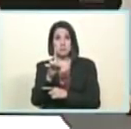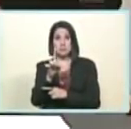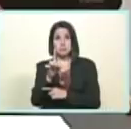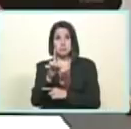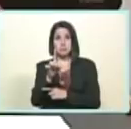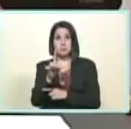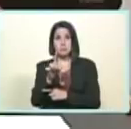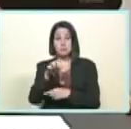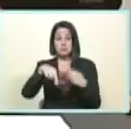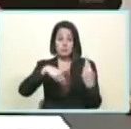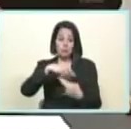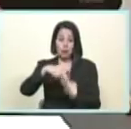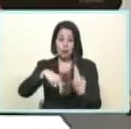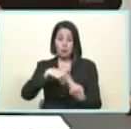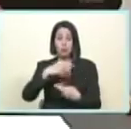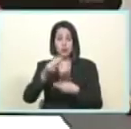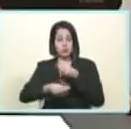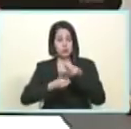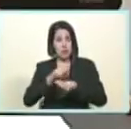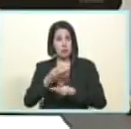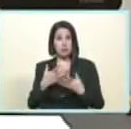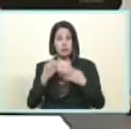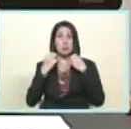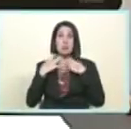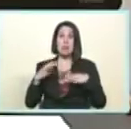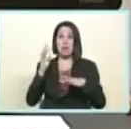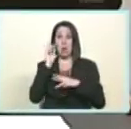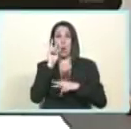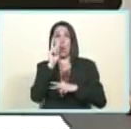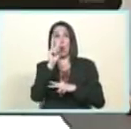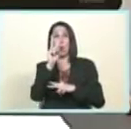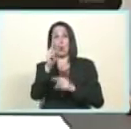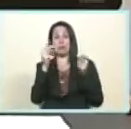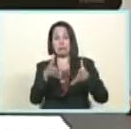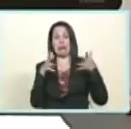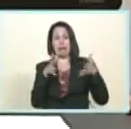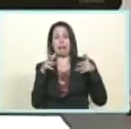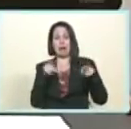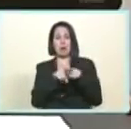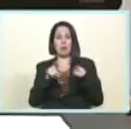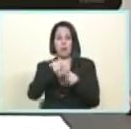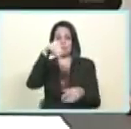en revolución ya se pierde de vista está como las victorias electorales